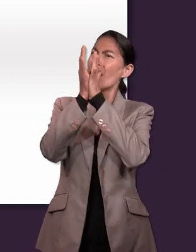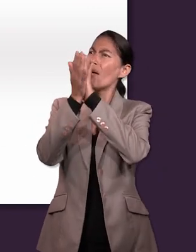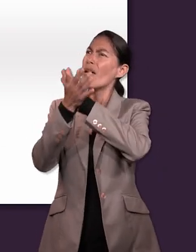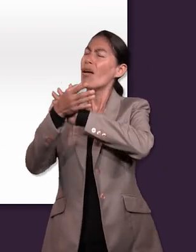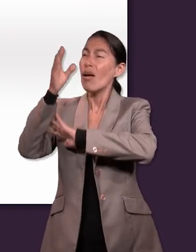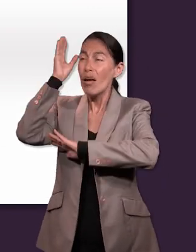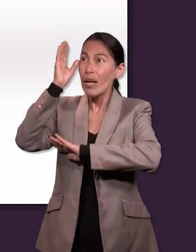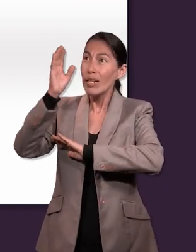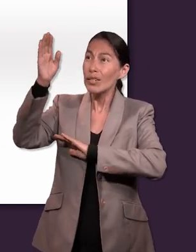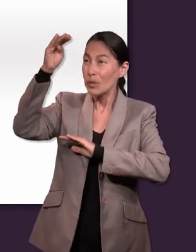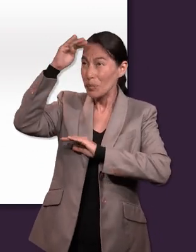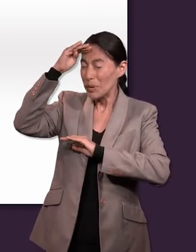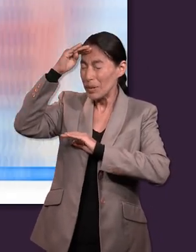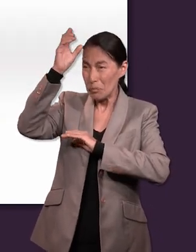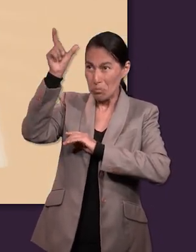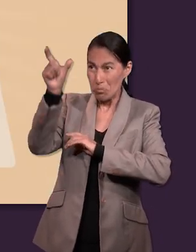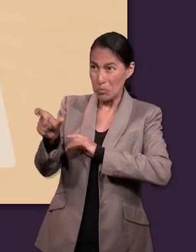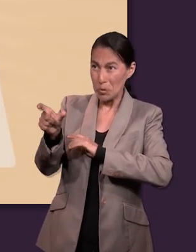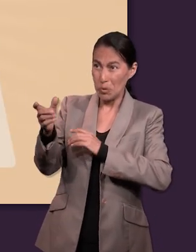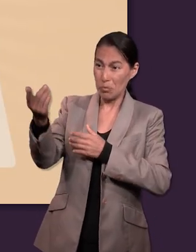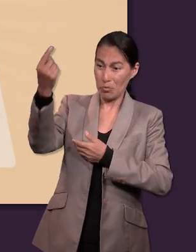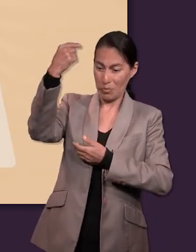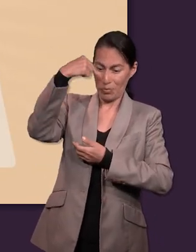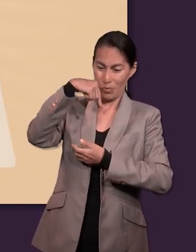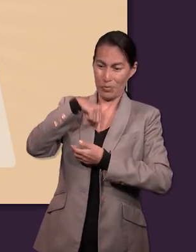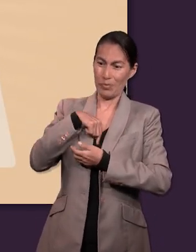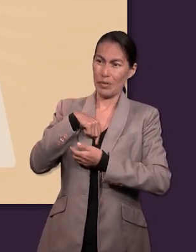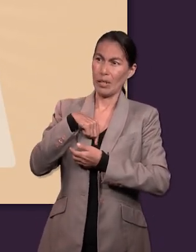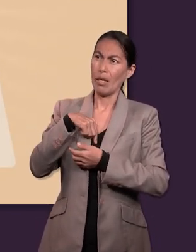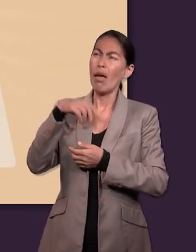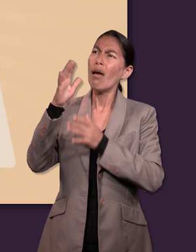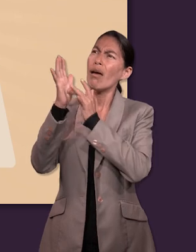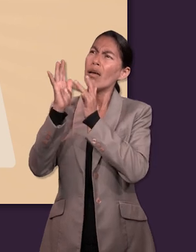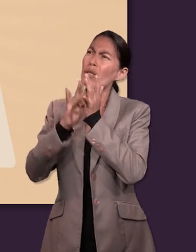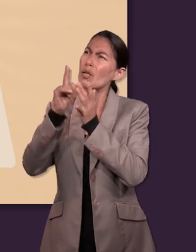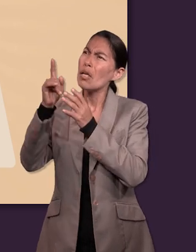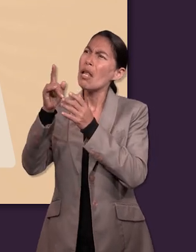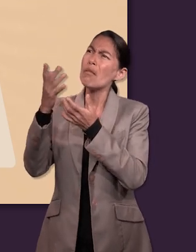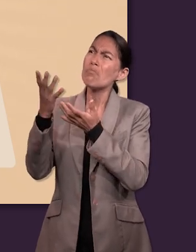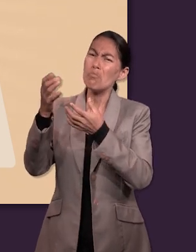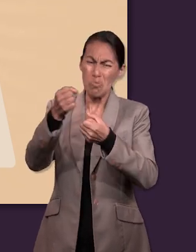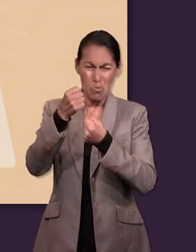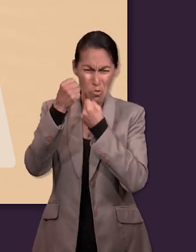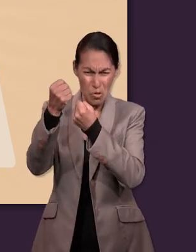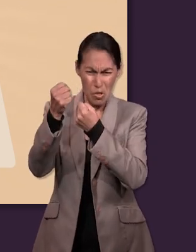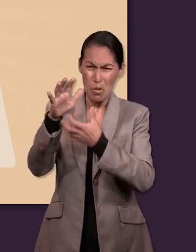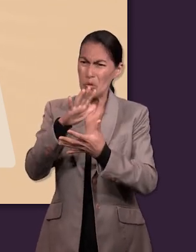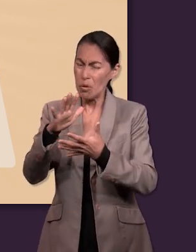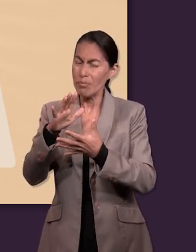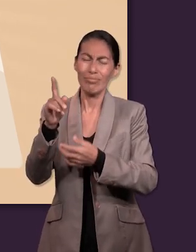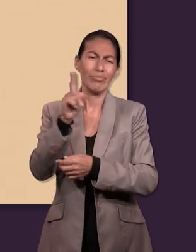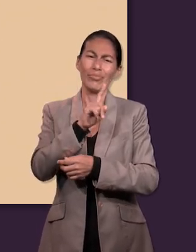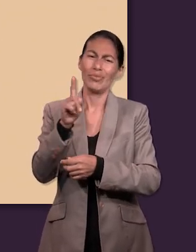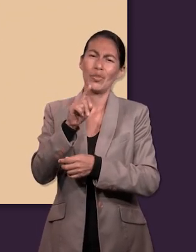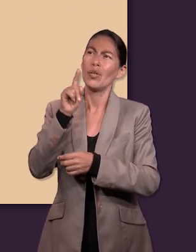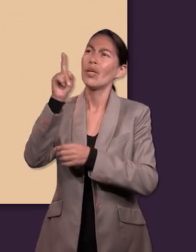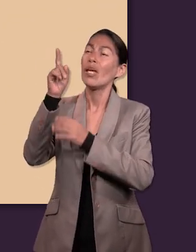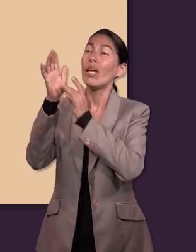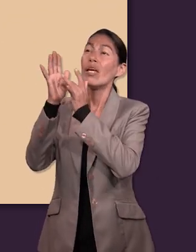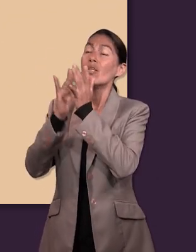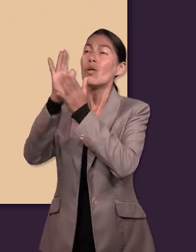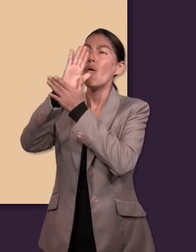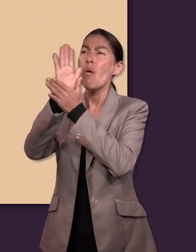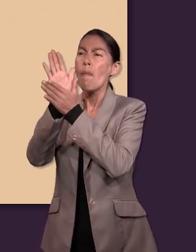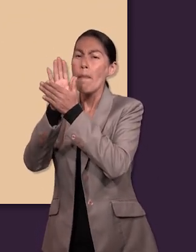imagen y la mente de Cristo, quien no consideró aferrarse al poder, sino que se inclinó hacia la tierra y adoptó